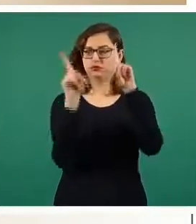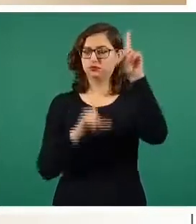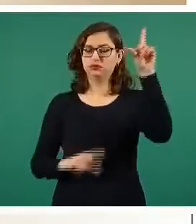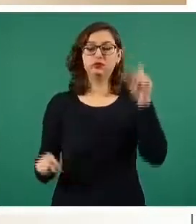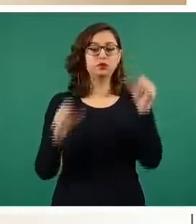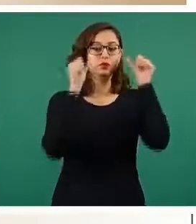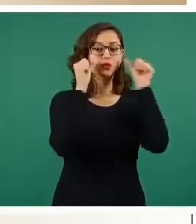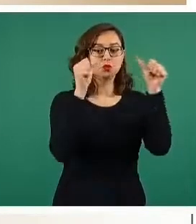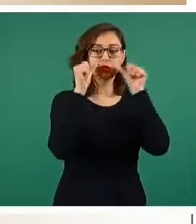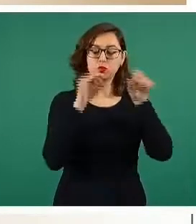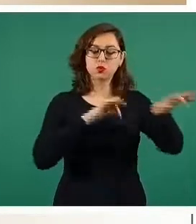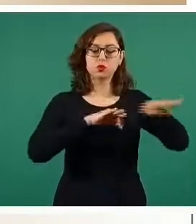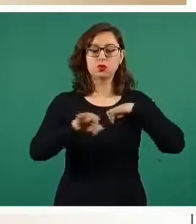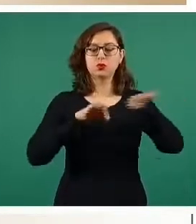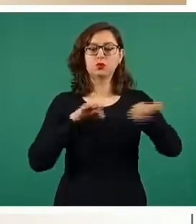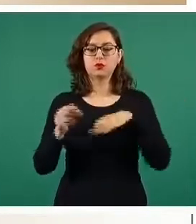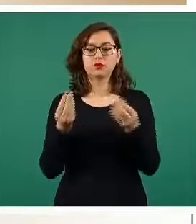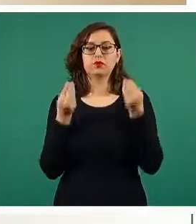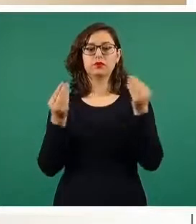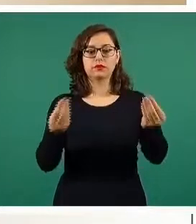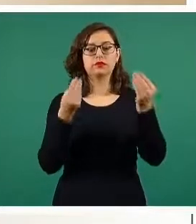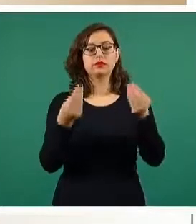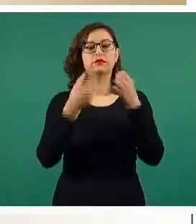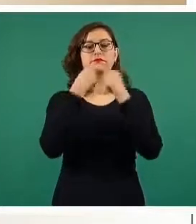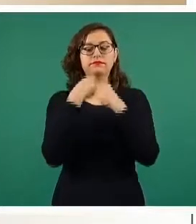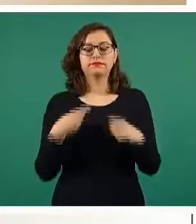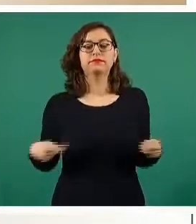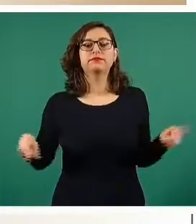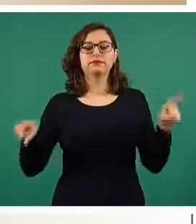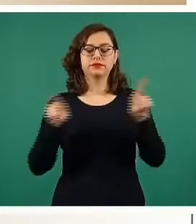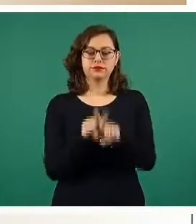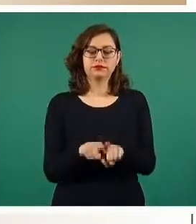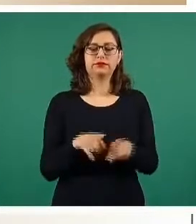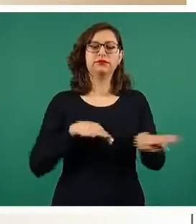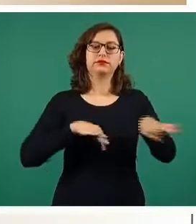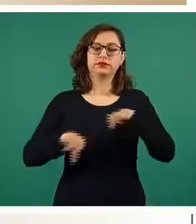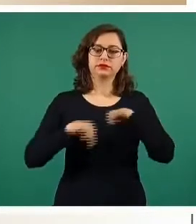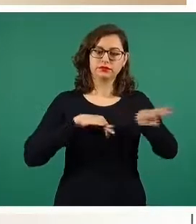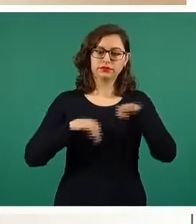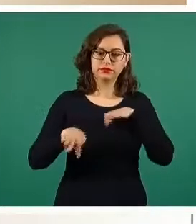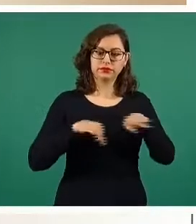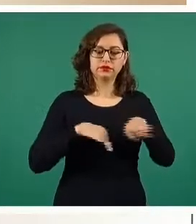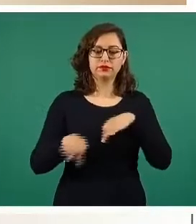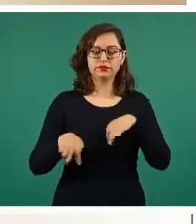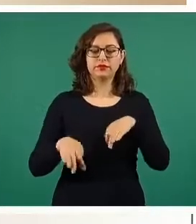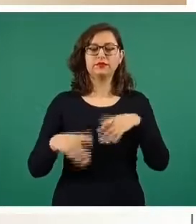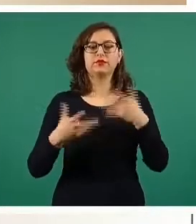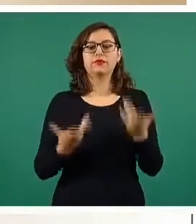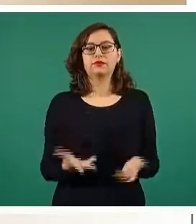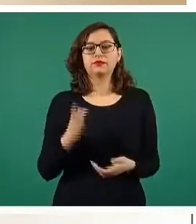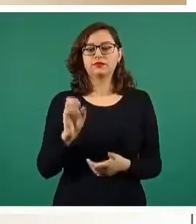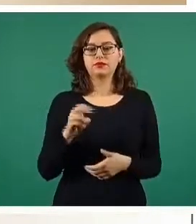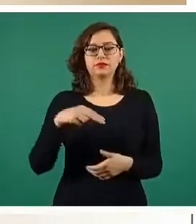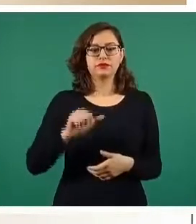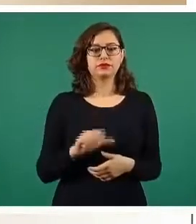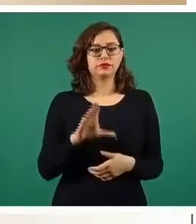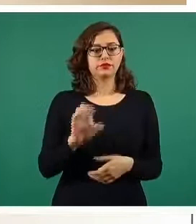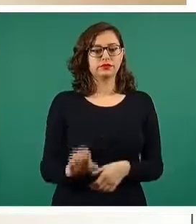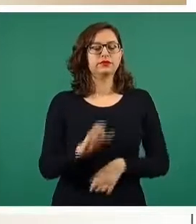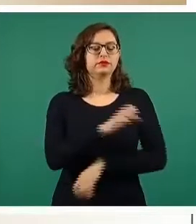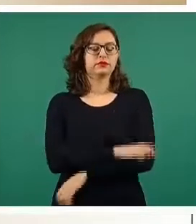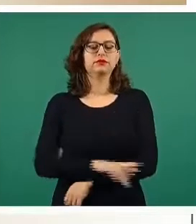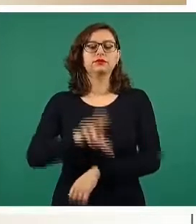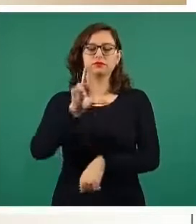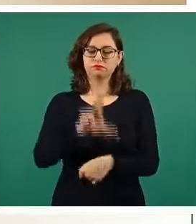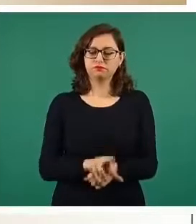de manera muy señalada el trabajo que también realiza la CONACE que es una coordinación